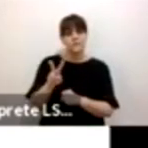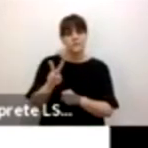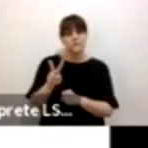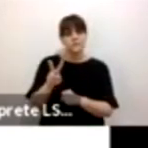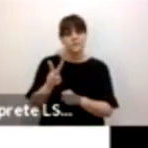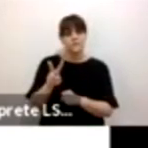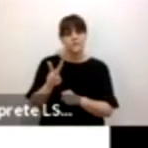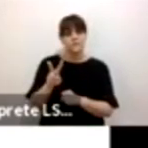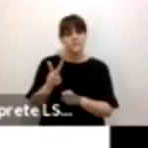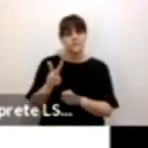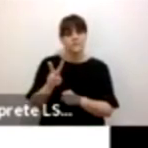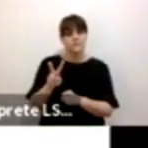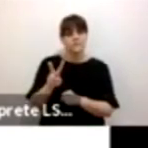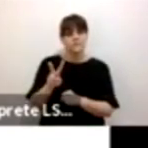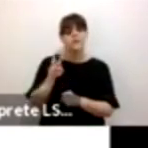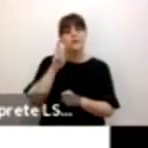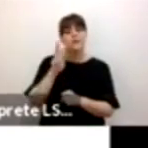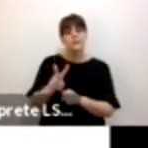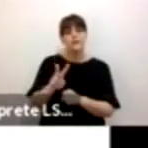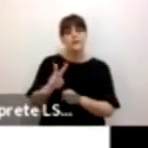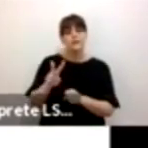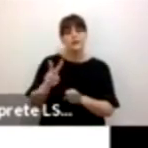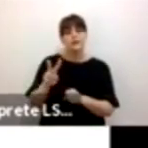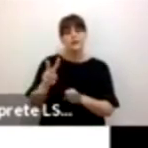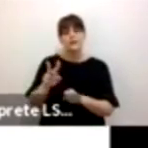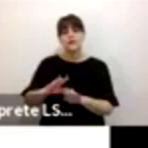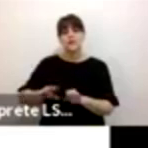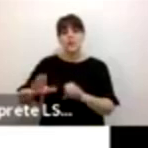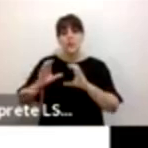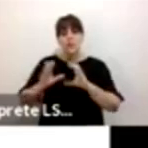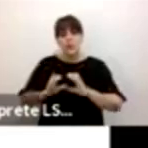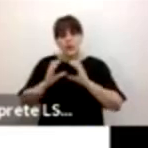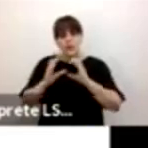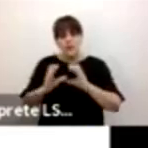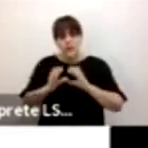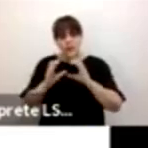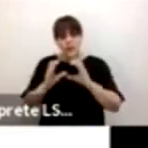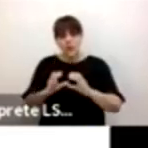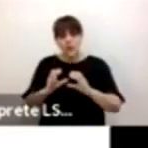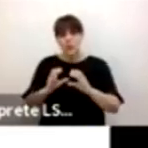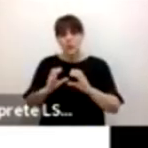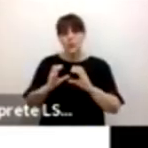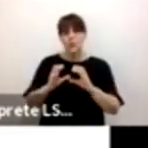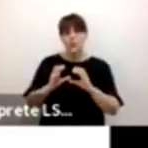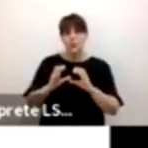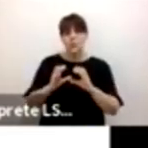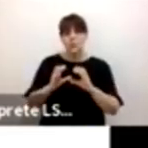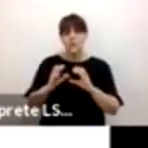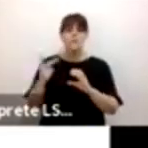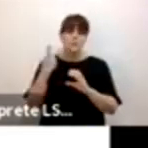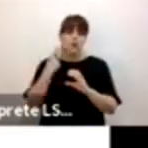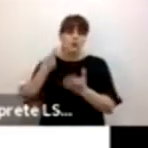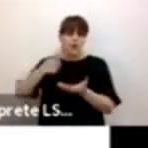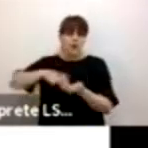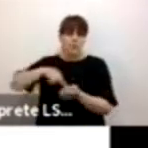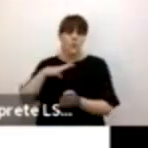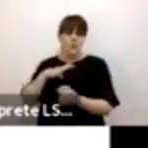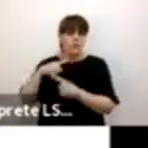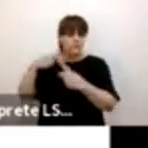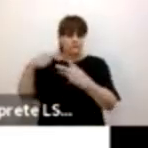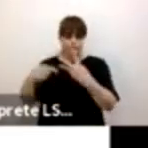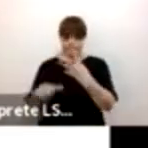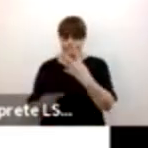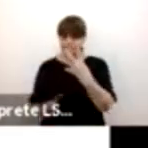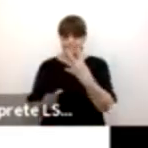dimensión que tiene que ver con los cuidados y que a su vez se relaciona con un conjunto de políticas. Y si vamos